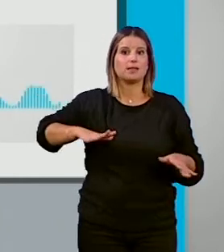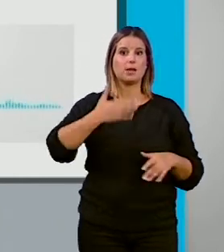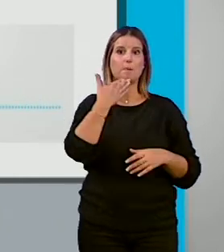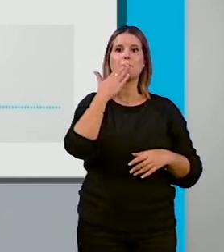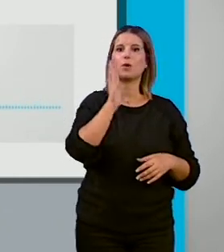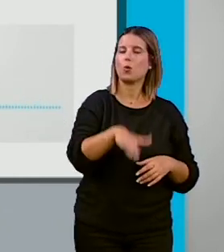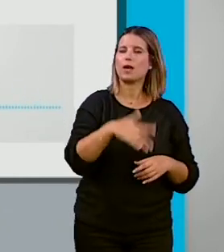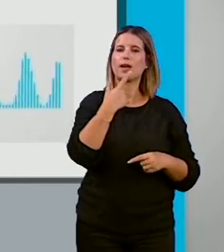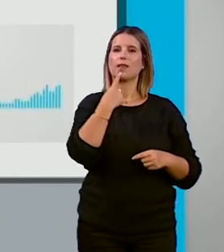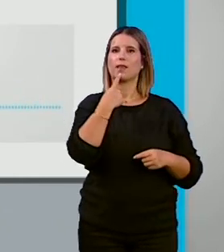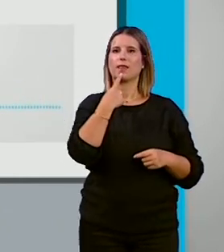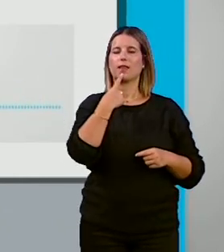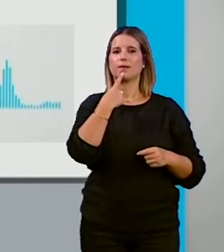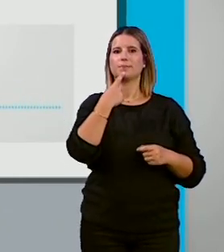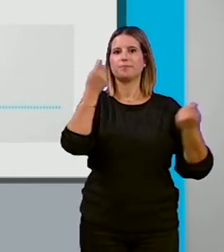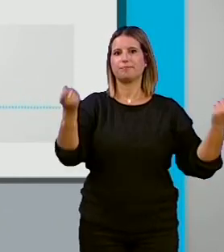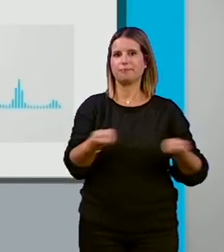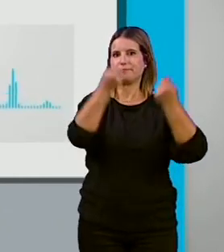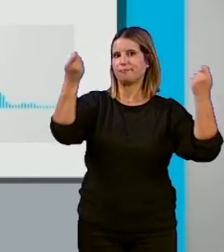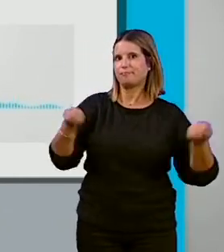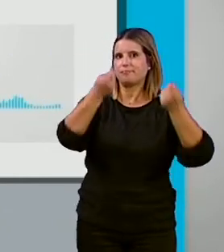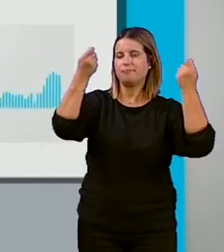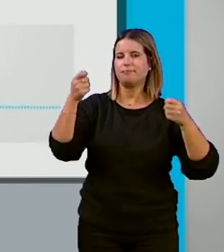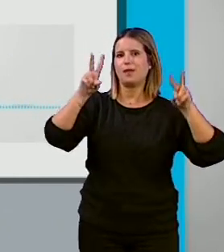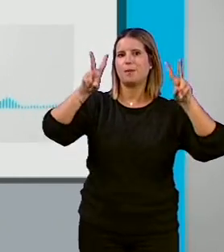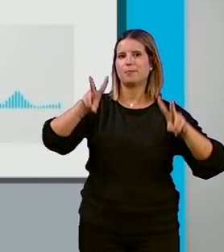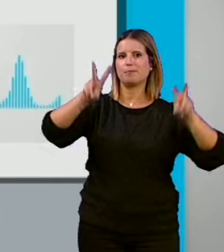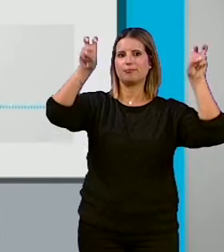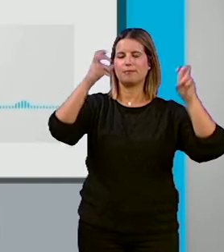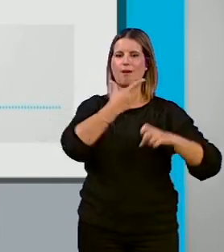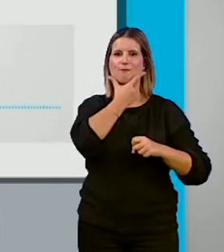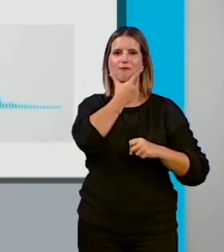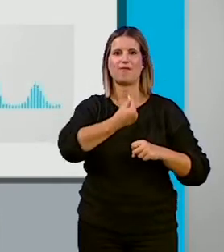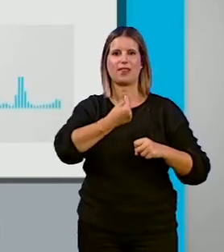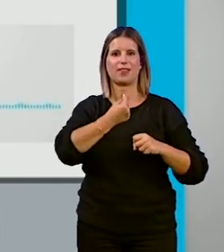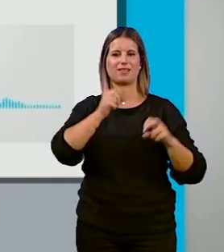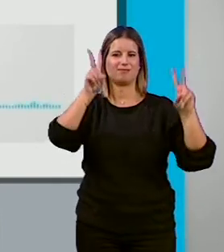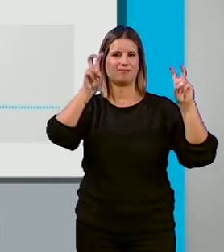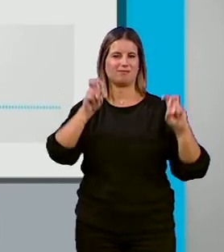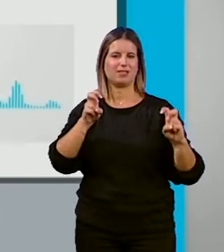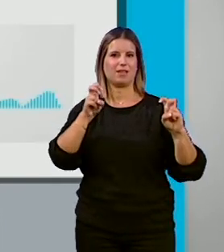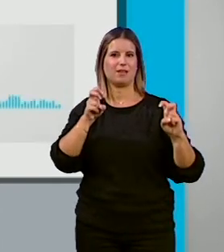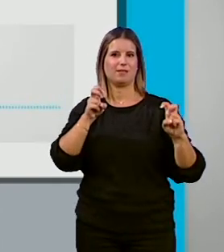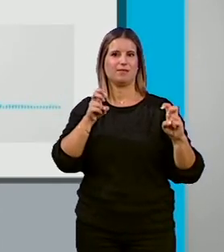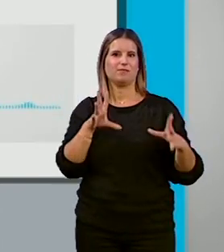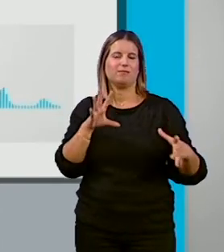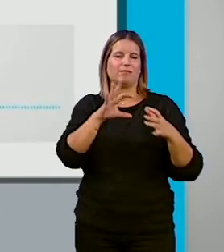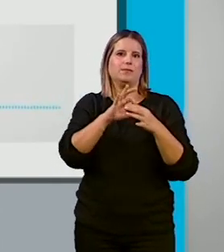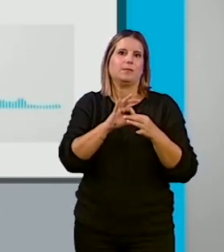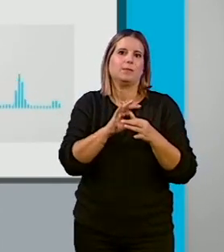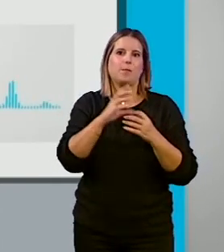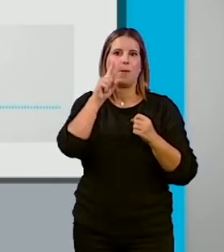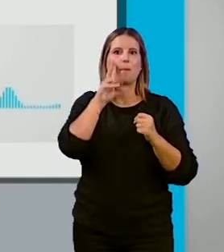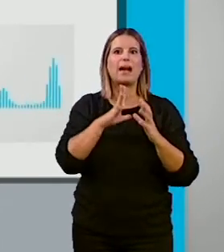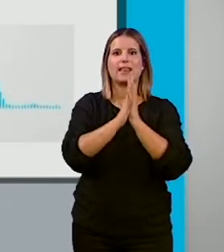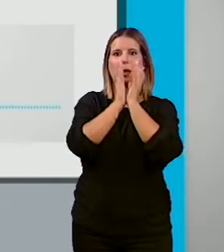boca con eslóganes fáciles respecto a un hipotético pacto por